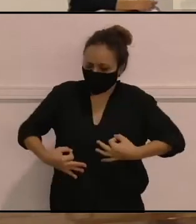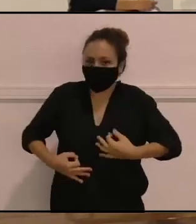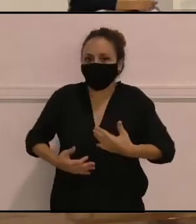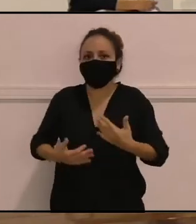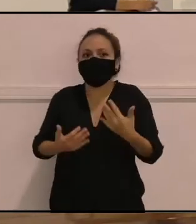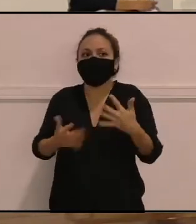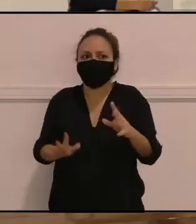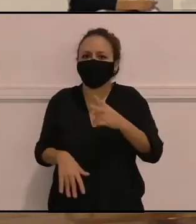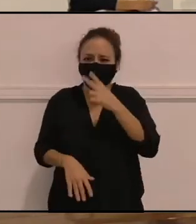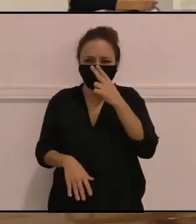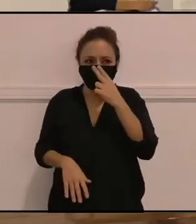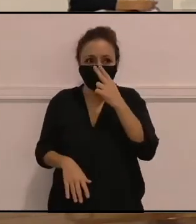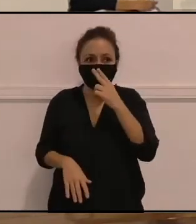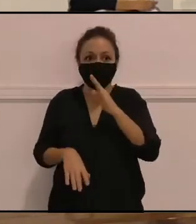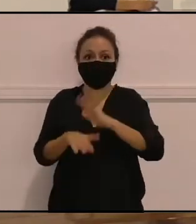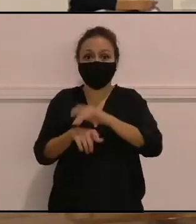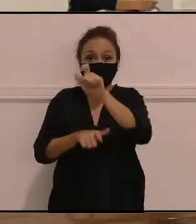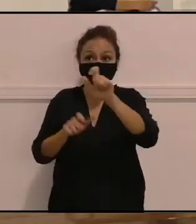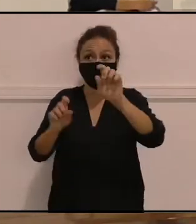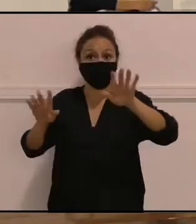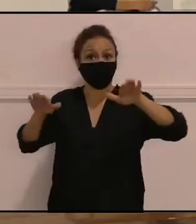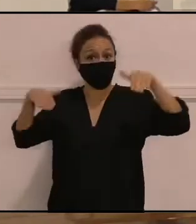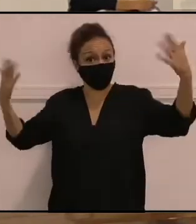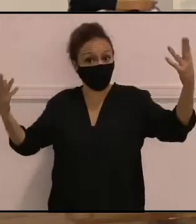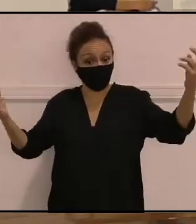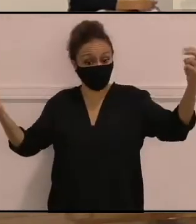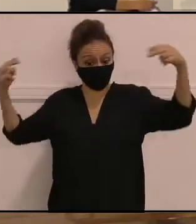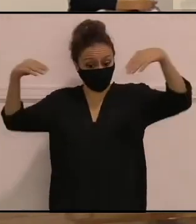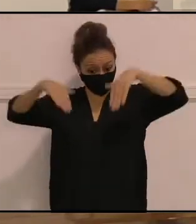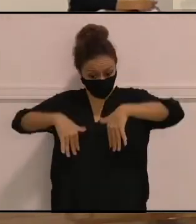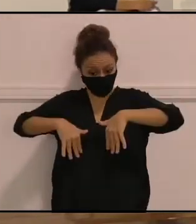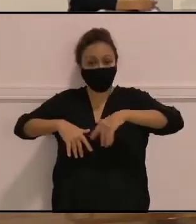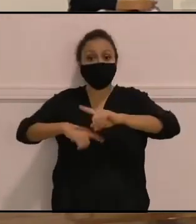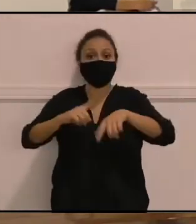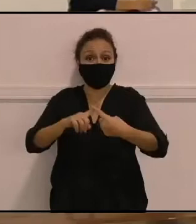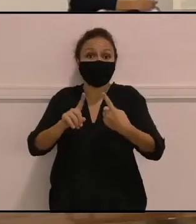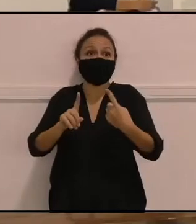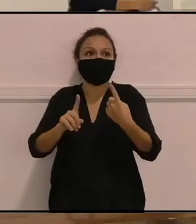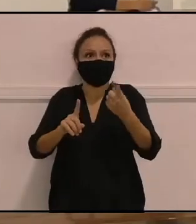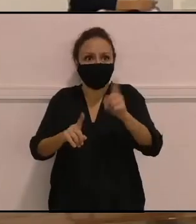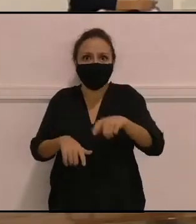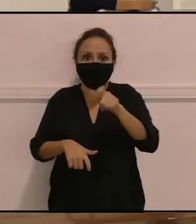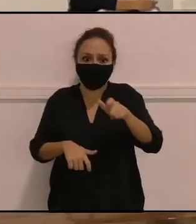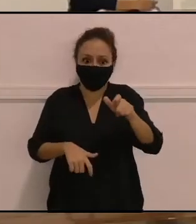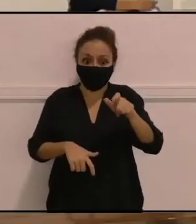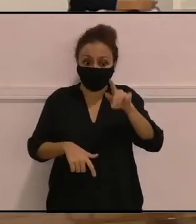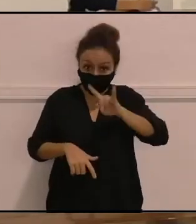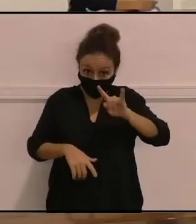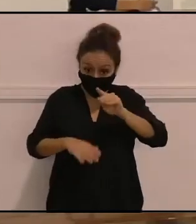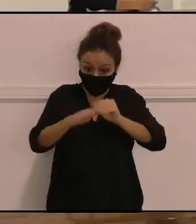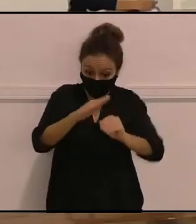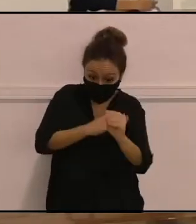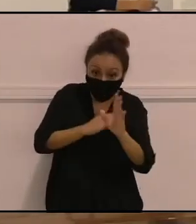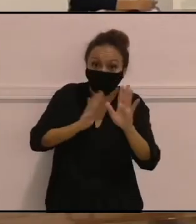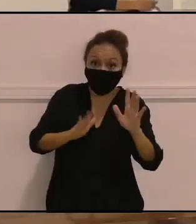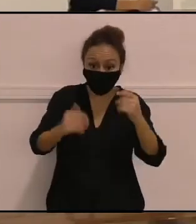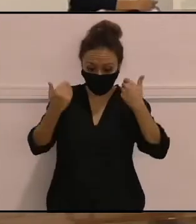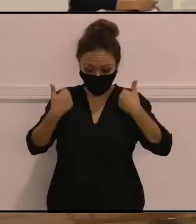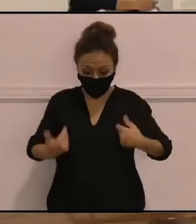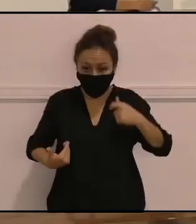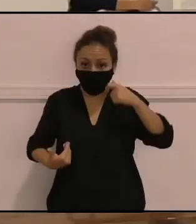para quien ha llegado también, Pero quienes hemos nacido en Canarias y somos negras o descendemos de personas migrantes,